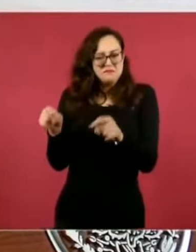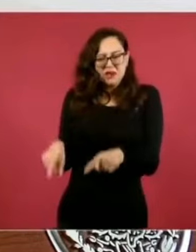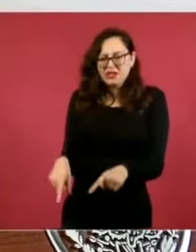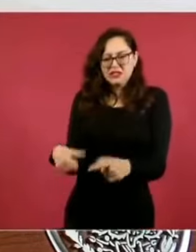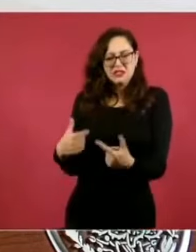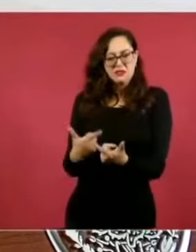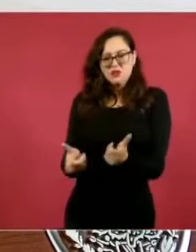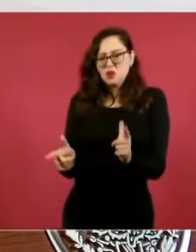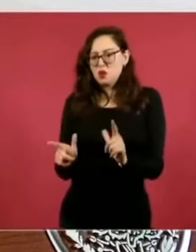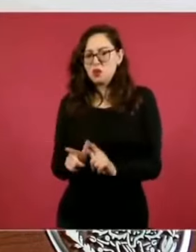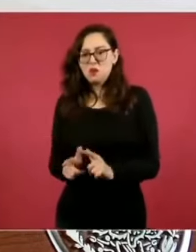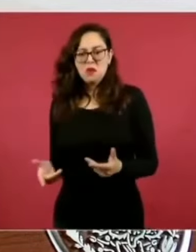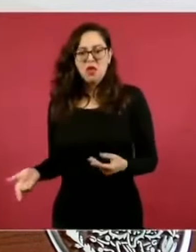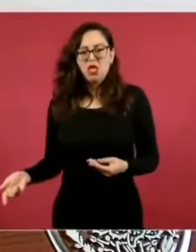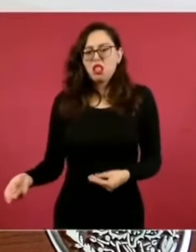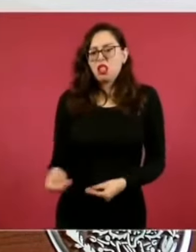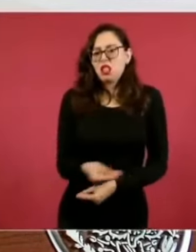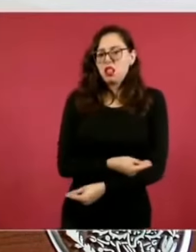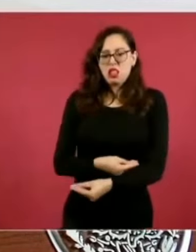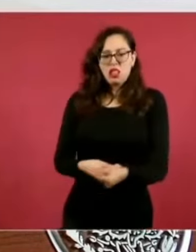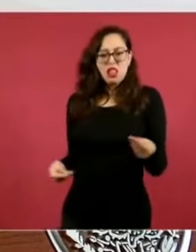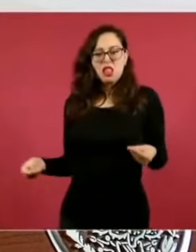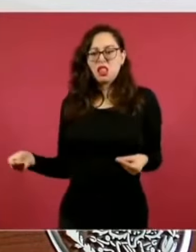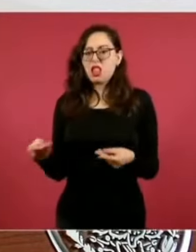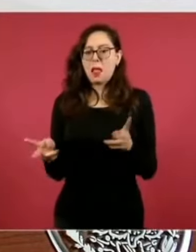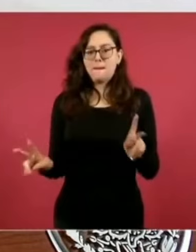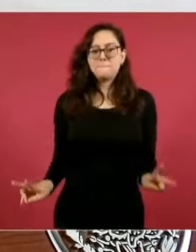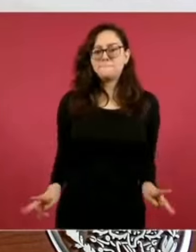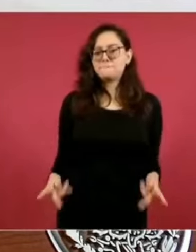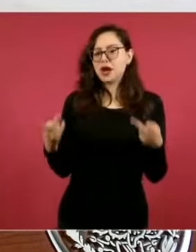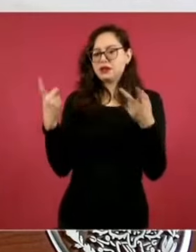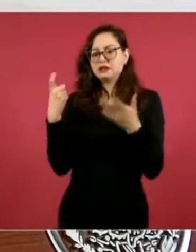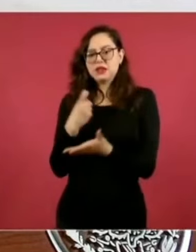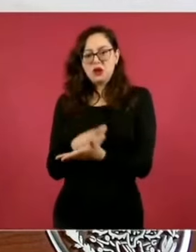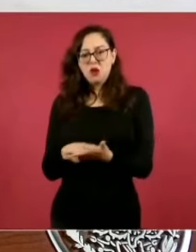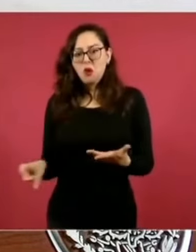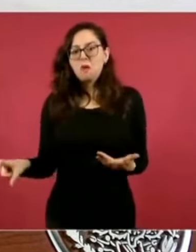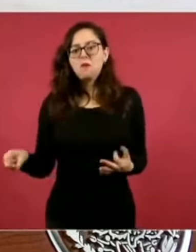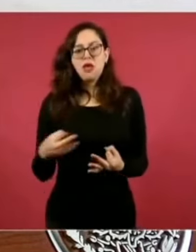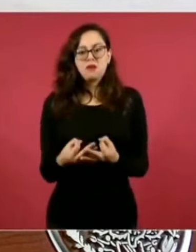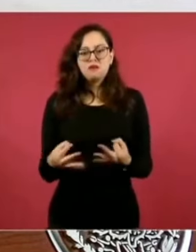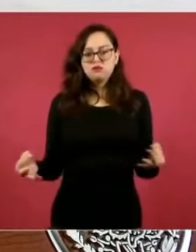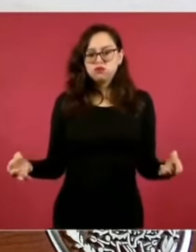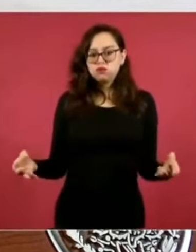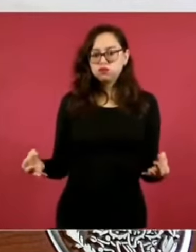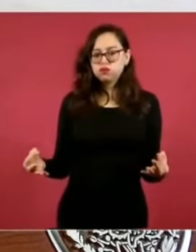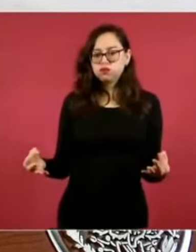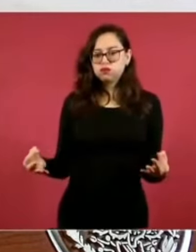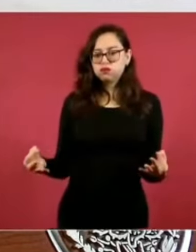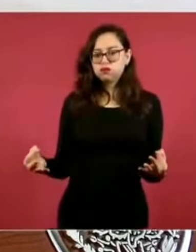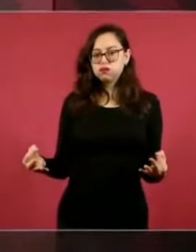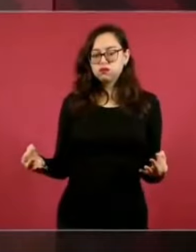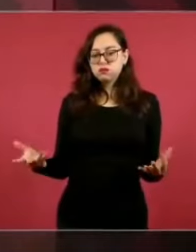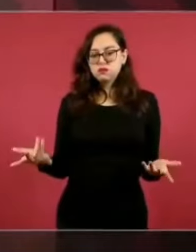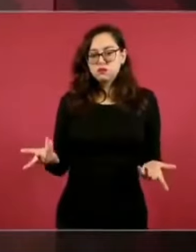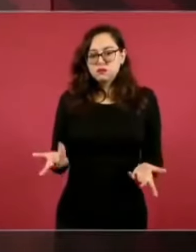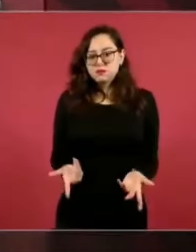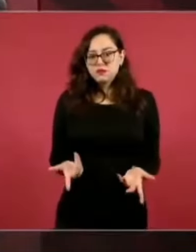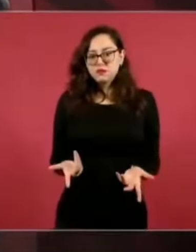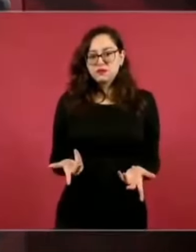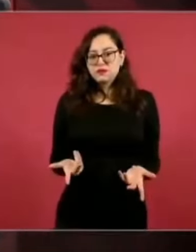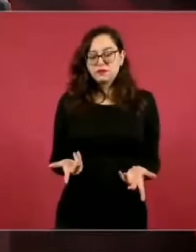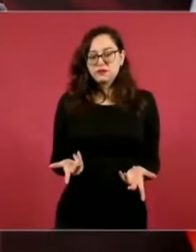y mexicanos fideicomiso y que Y ahora, cuando lo